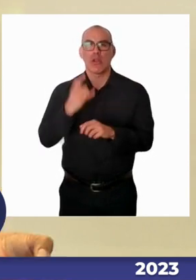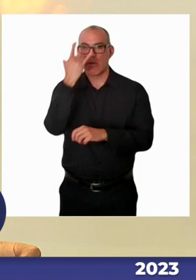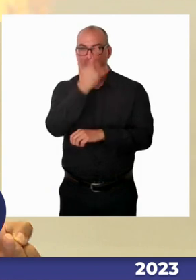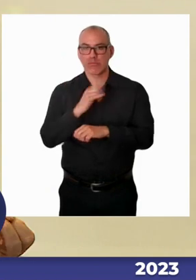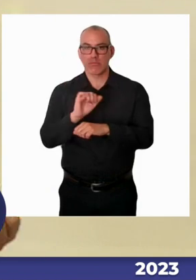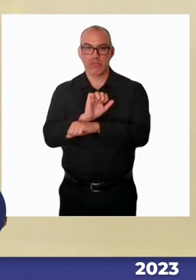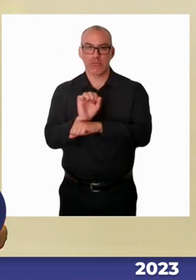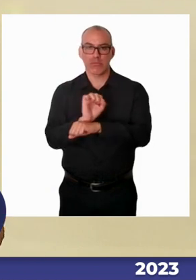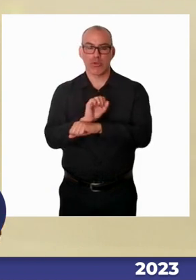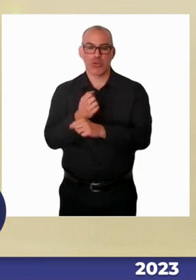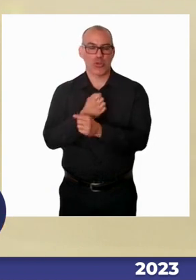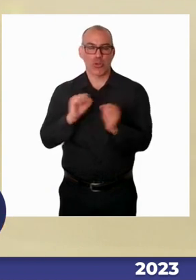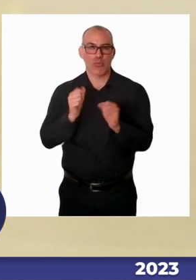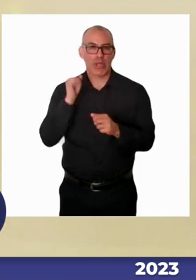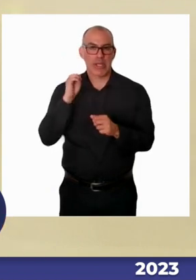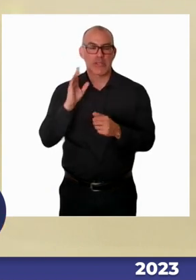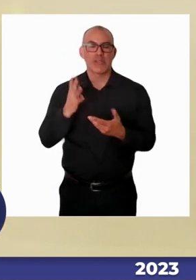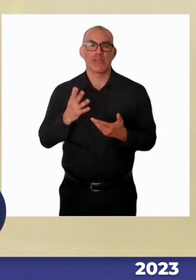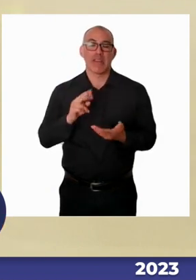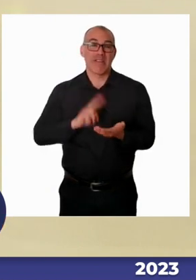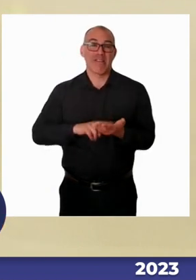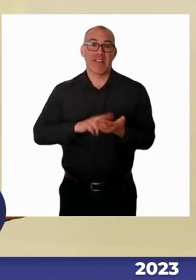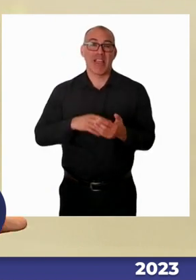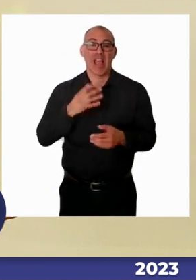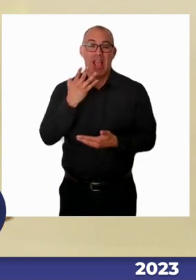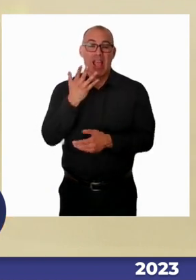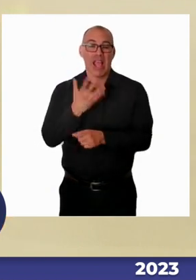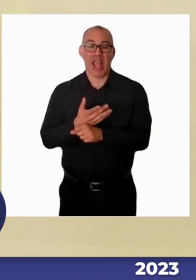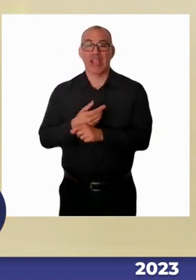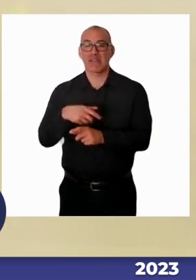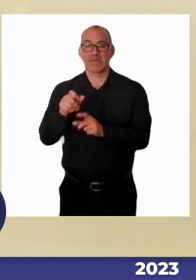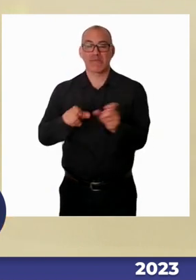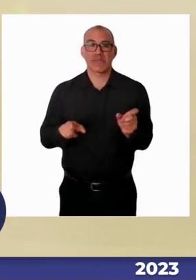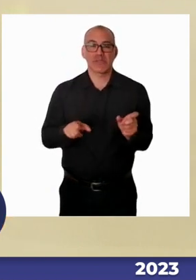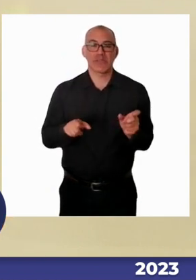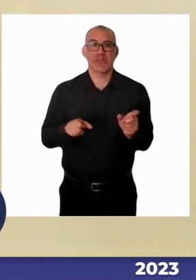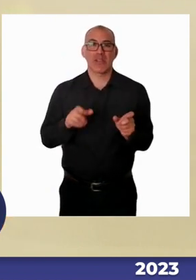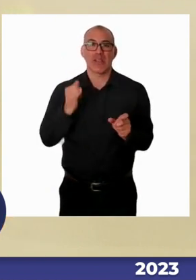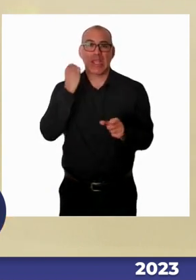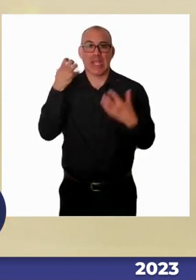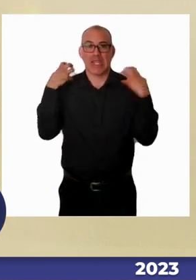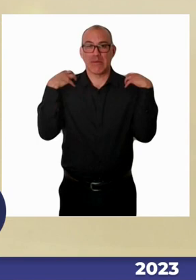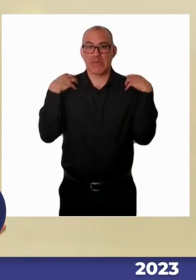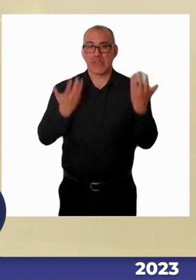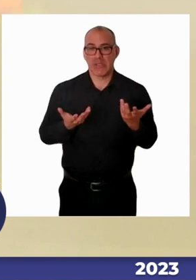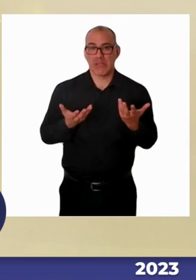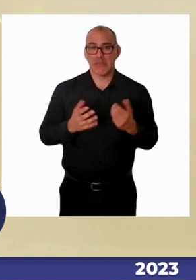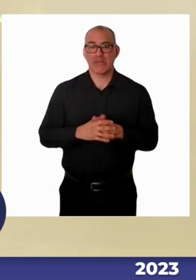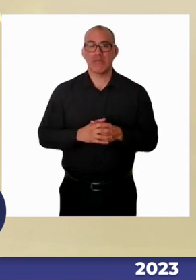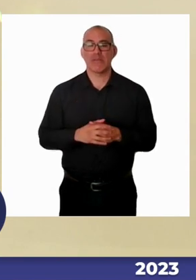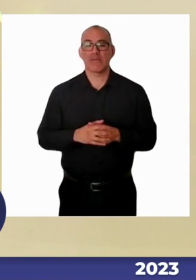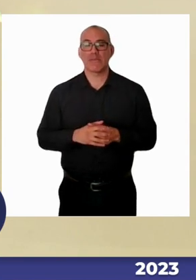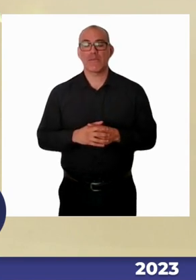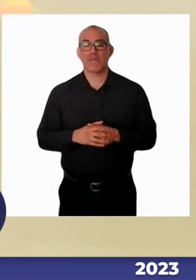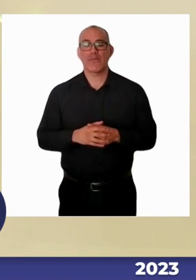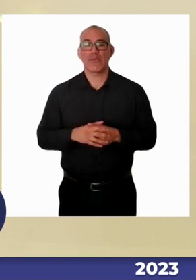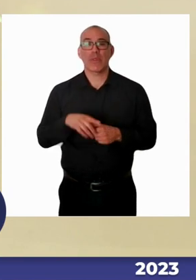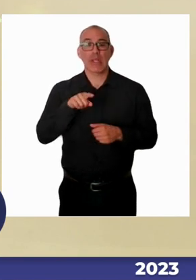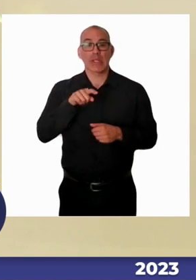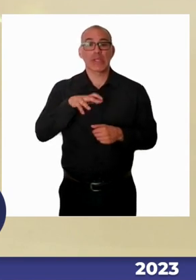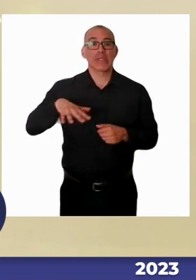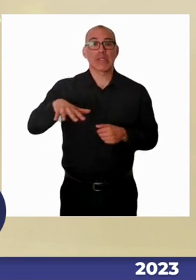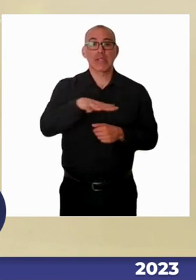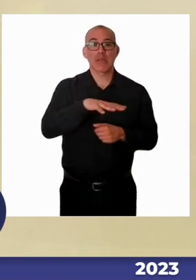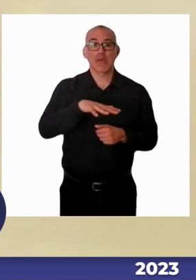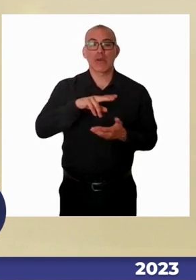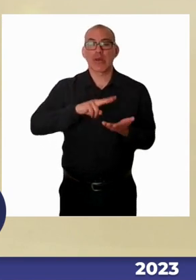estos diálogos que ustedes realizan, el que esté, la oportunidad que esté aquí, gente de la sociedad, si nosotros no somos capaces, y créeme que es una